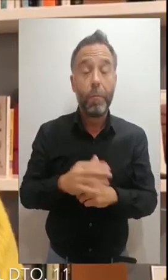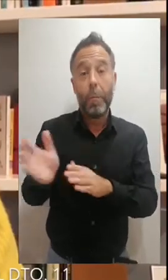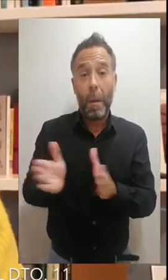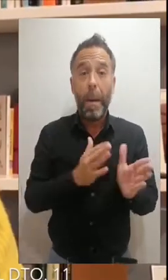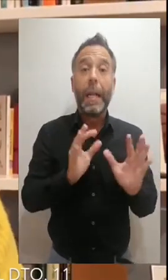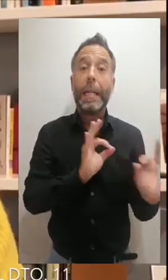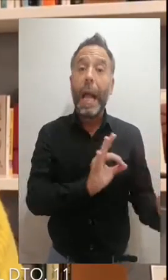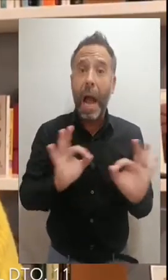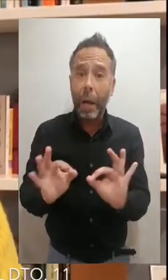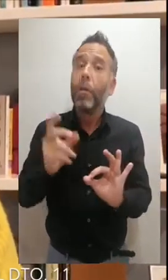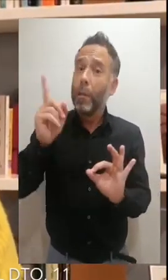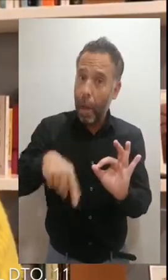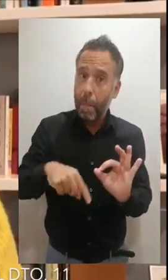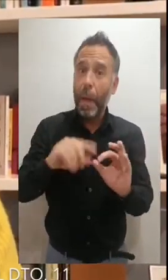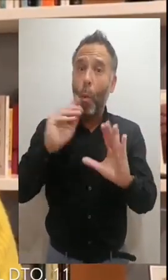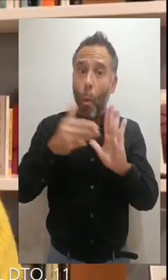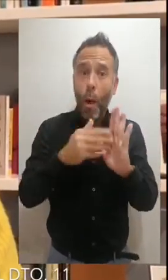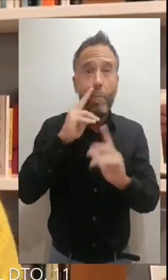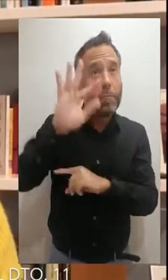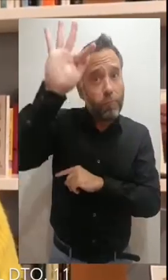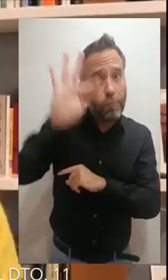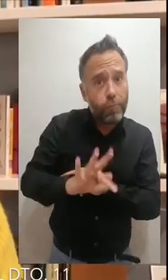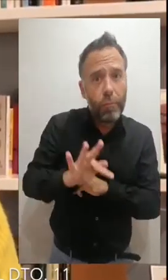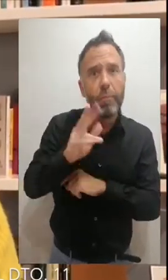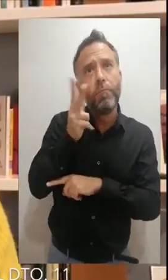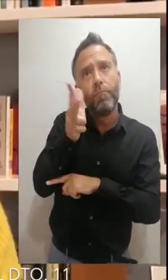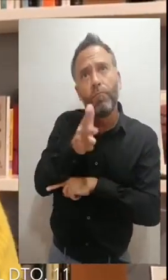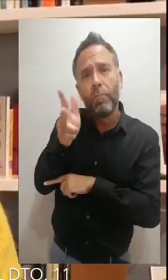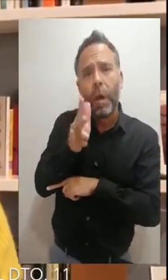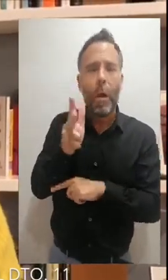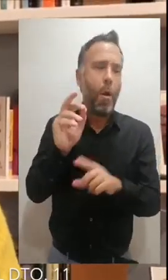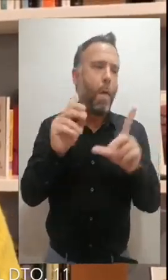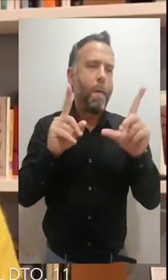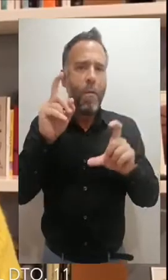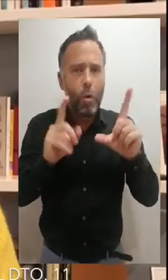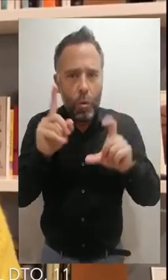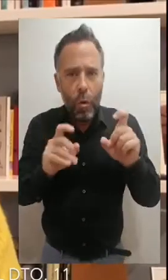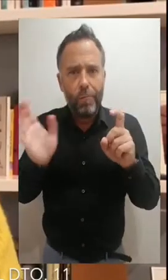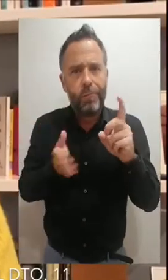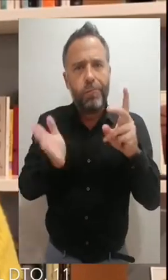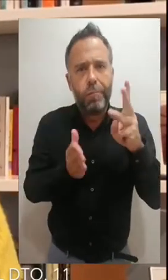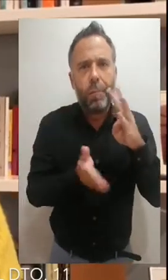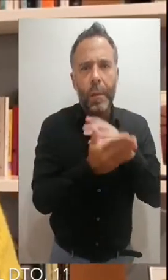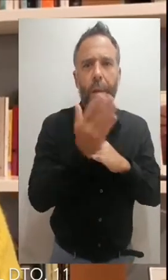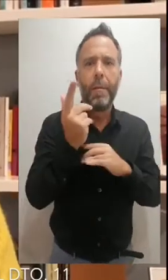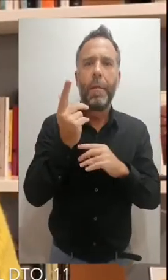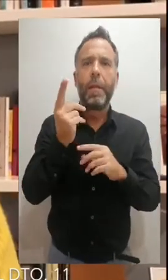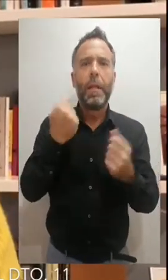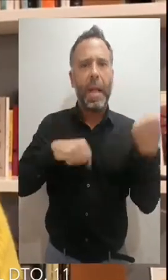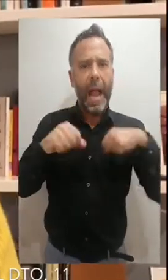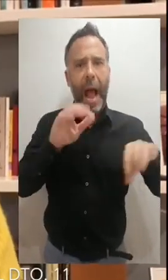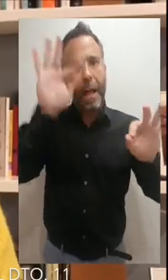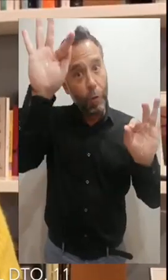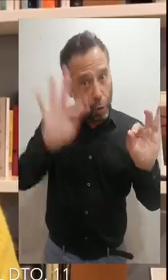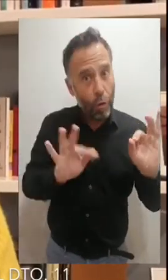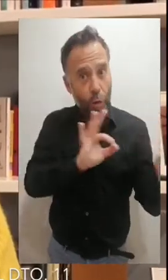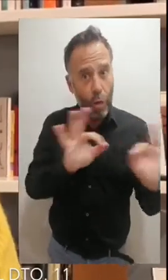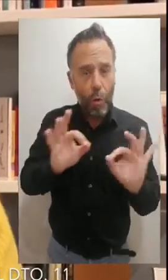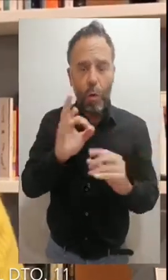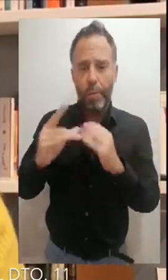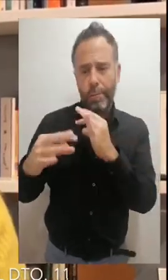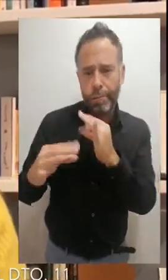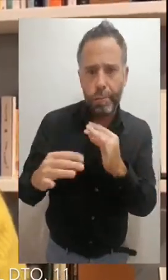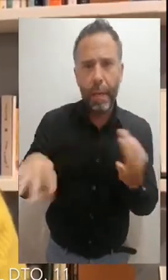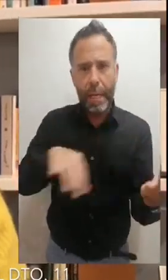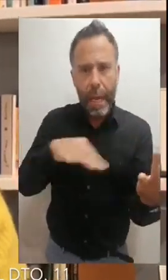están mostrando una selección de lo que ha pasado recientemente por allí, con galerías de fotografías, funciones completas, teatro,